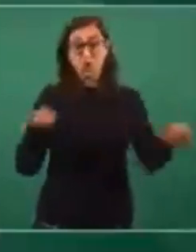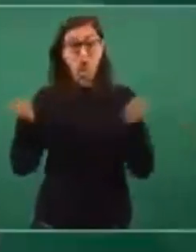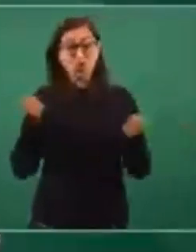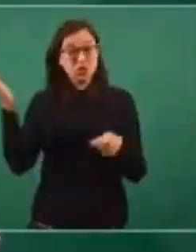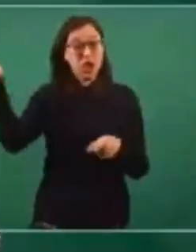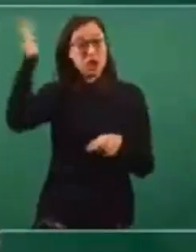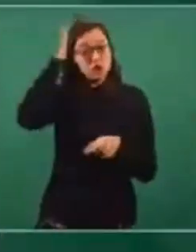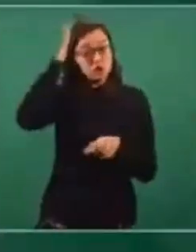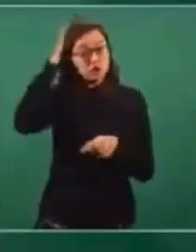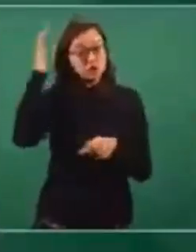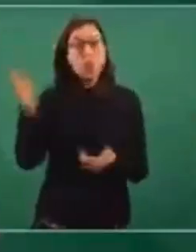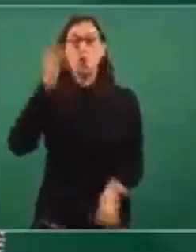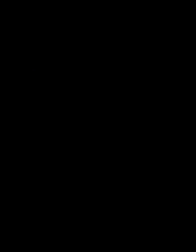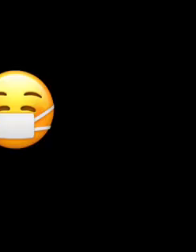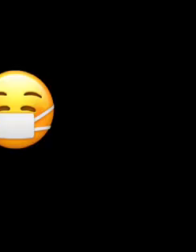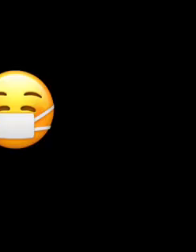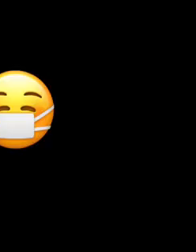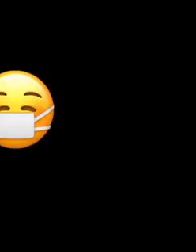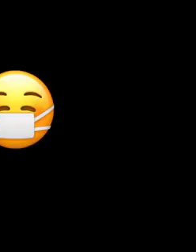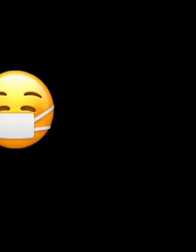tiene que ser del Estado.